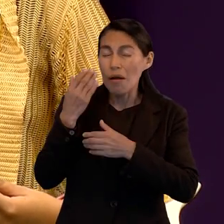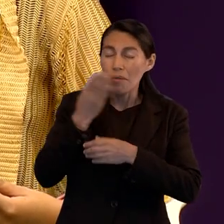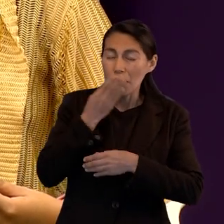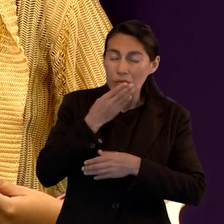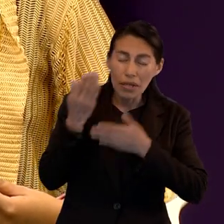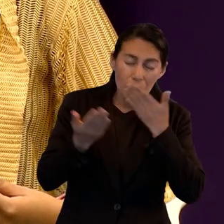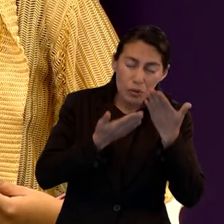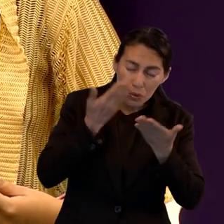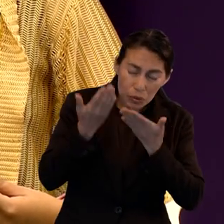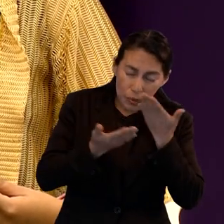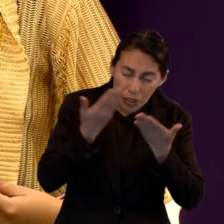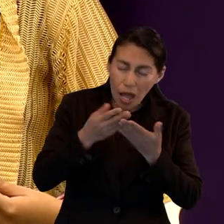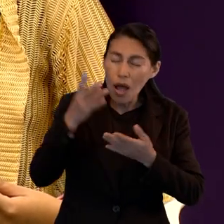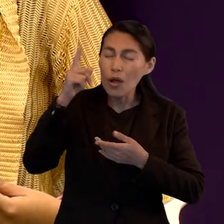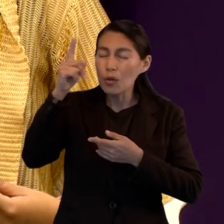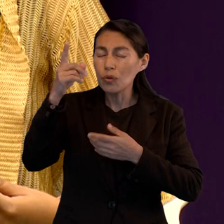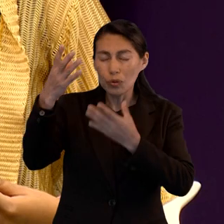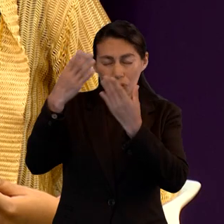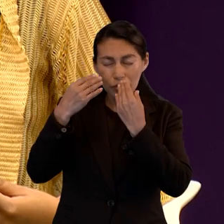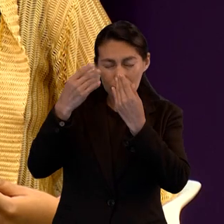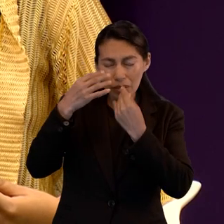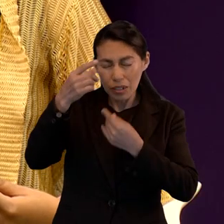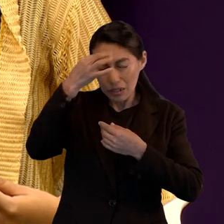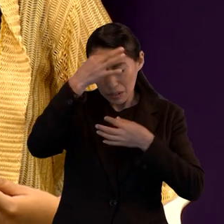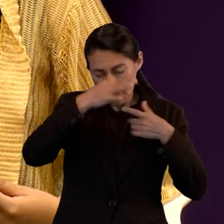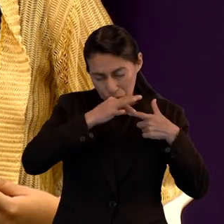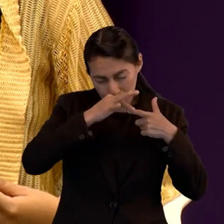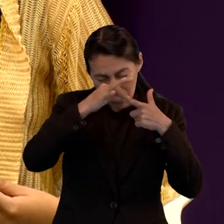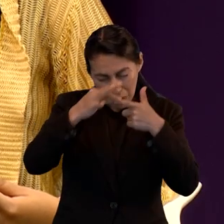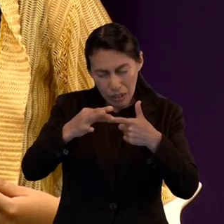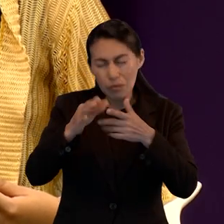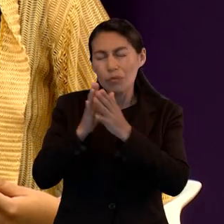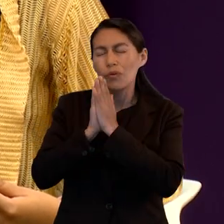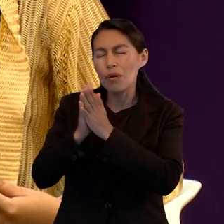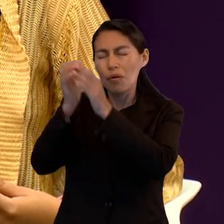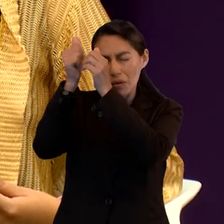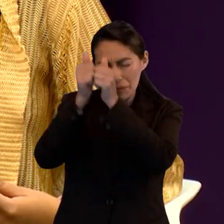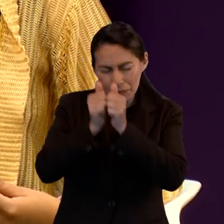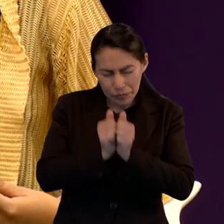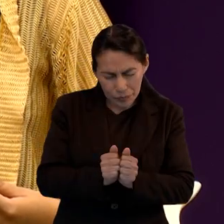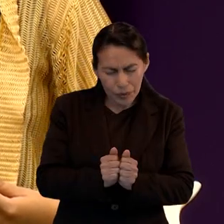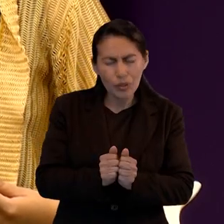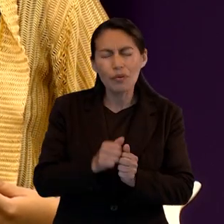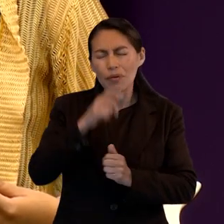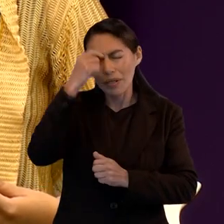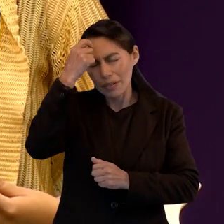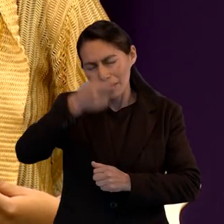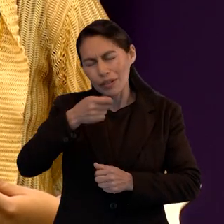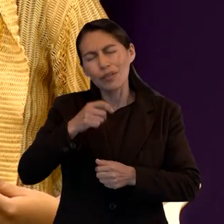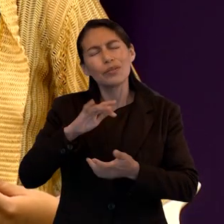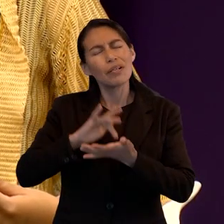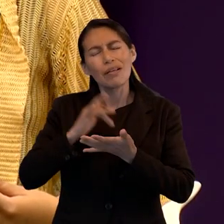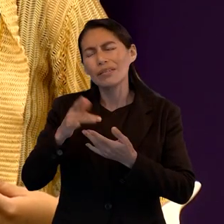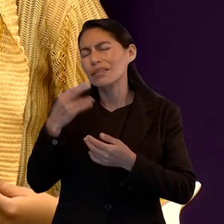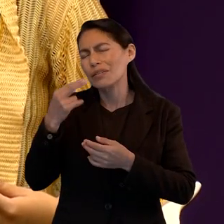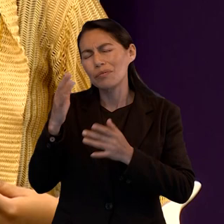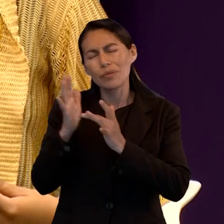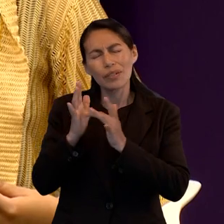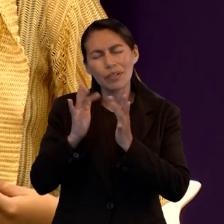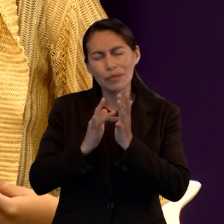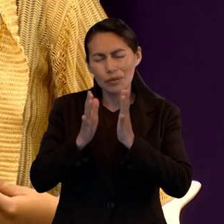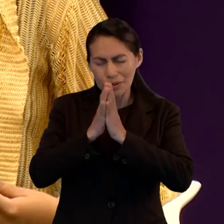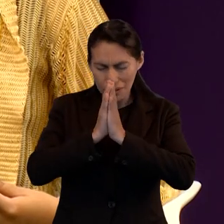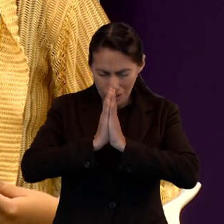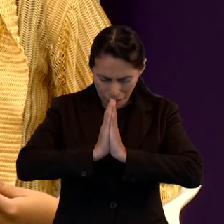puedas guiarnos en este estudio para aprender las verdades acerca de ti. Quédate con nosotros y bendícenos en este estudio de tu palabra.